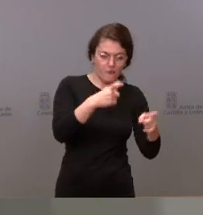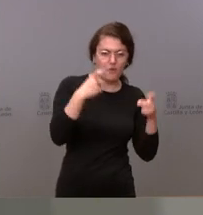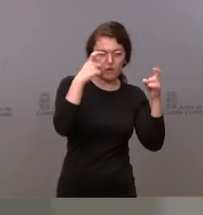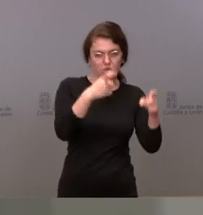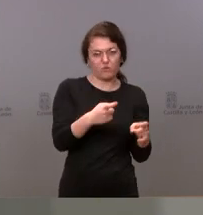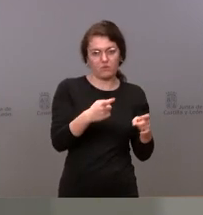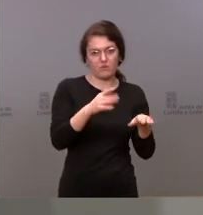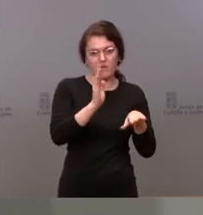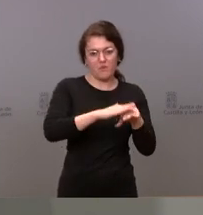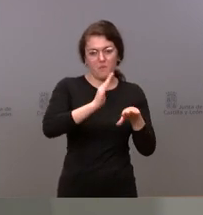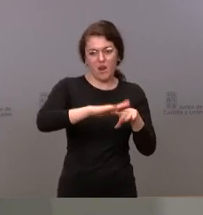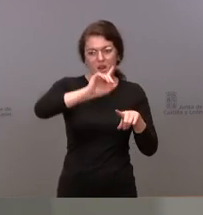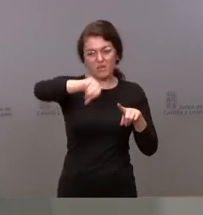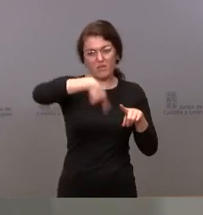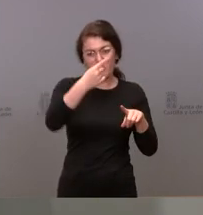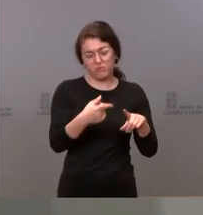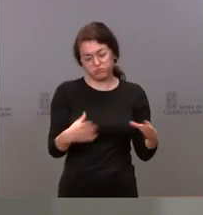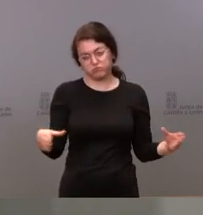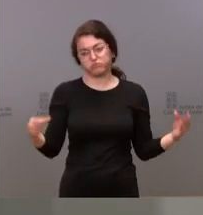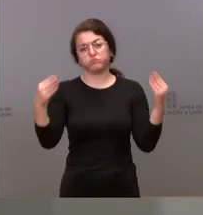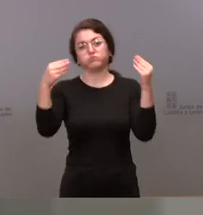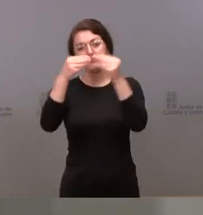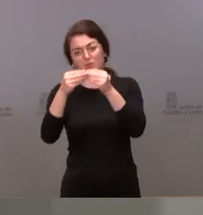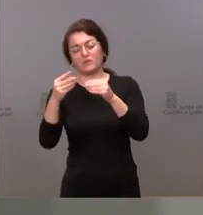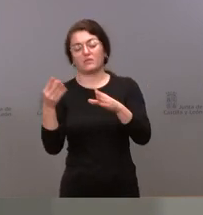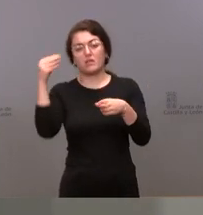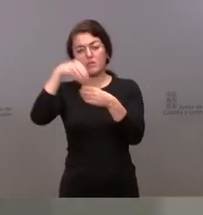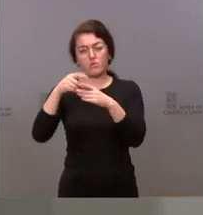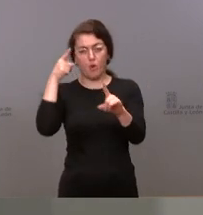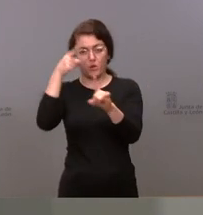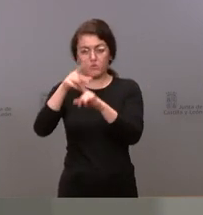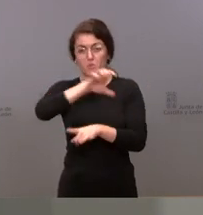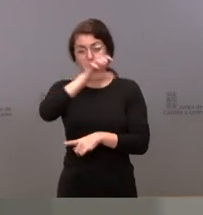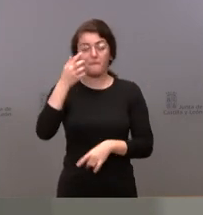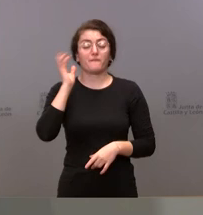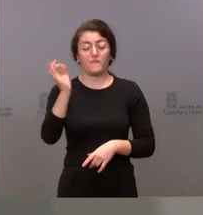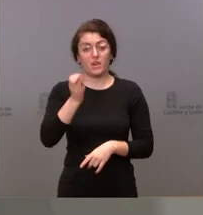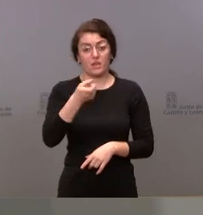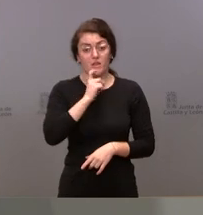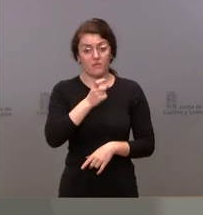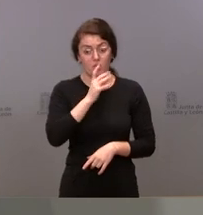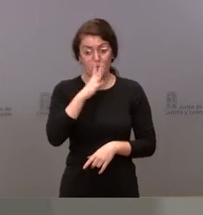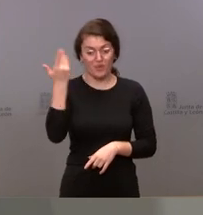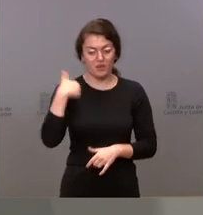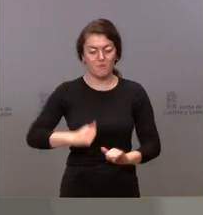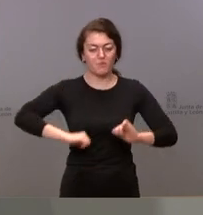debíamos de integrar en su conjunto dentro de esos objetivos europeos es verdad que tenemos una dificultad dentro de que ya han comenzado los grupos de trabajo